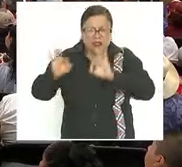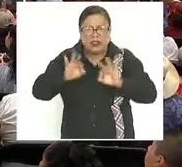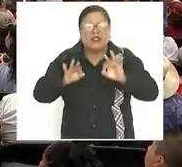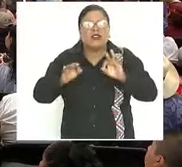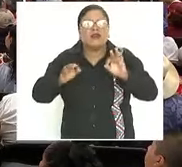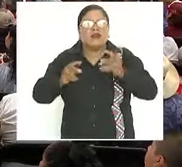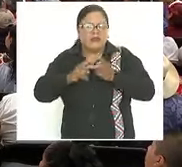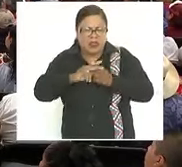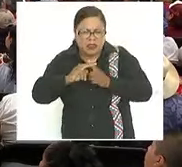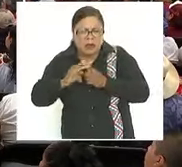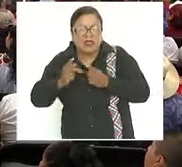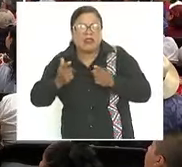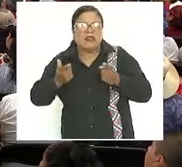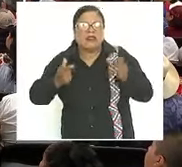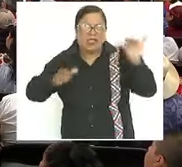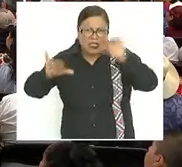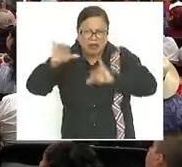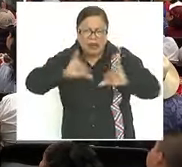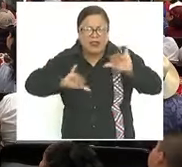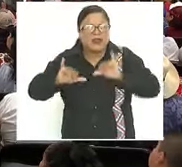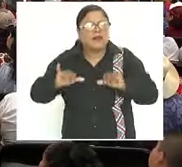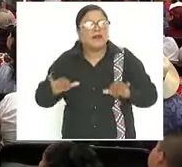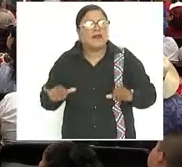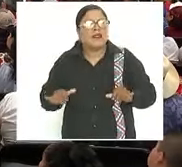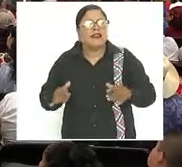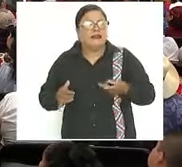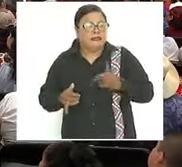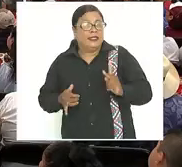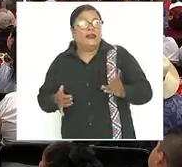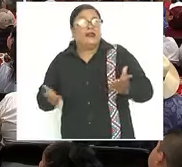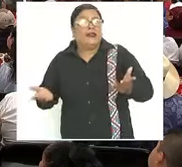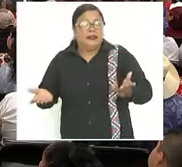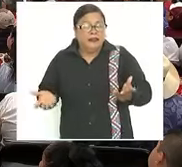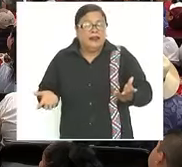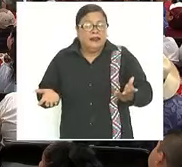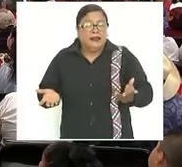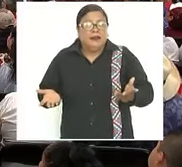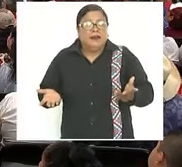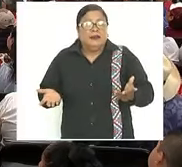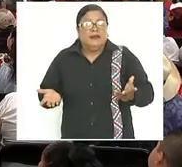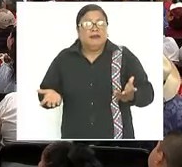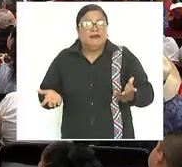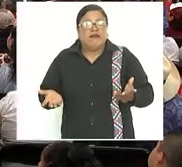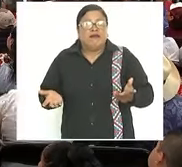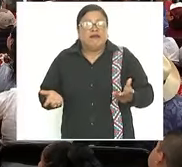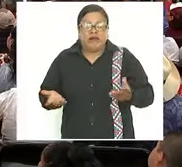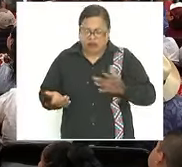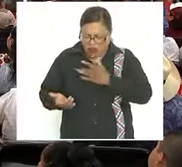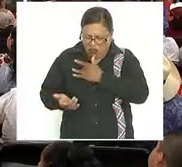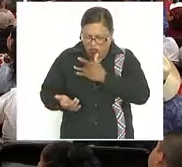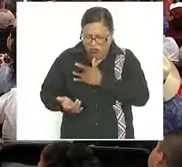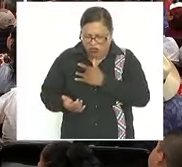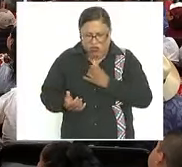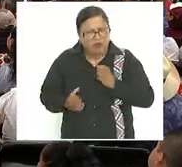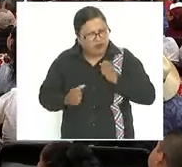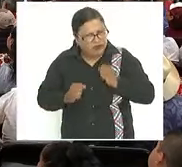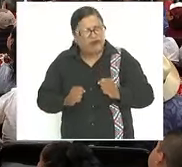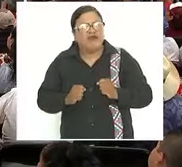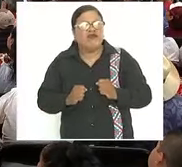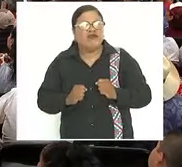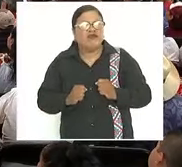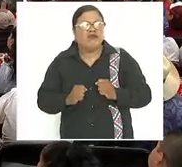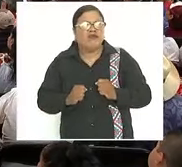buenos químicos pero de mucho corazón no queremos